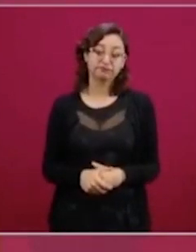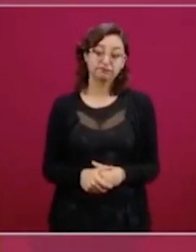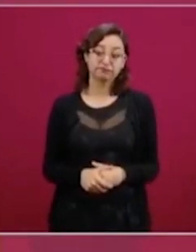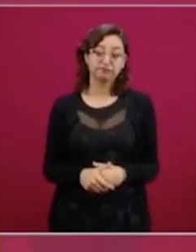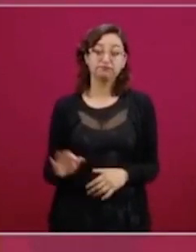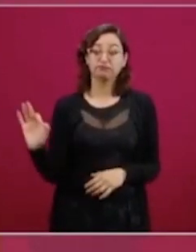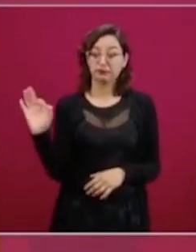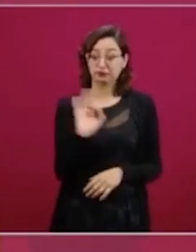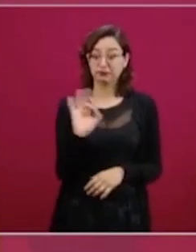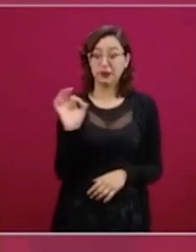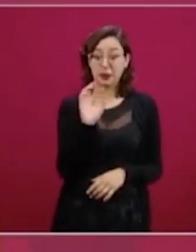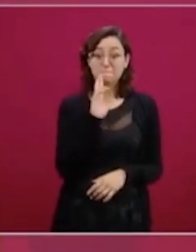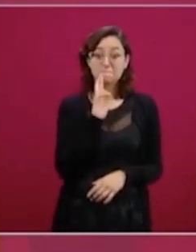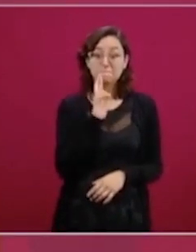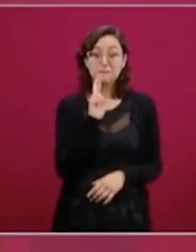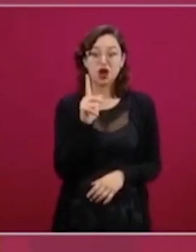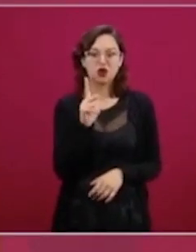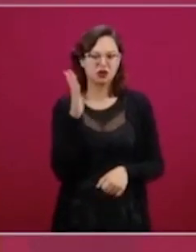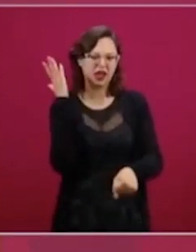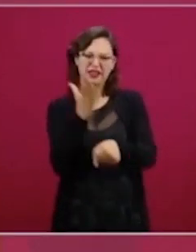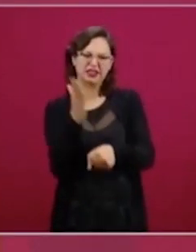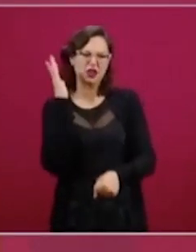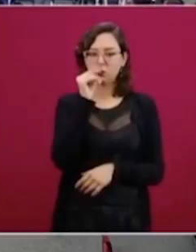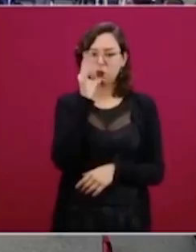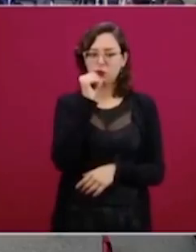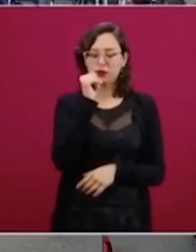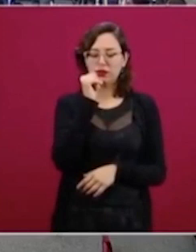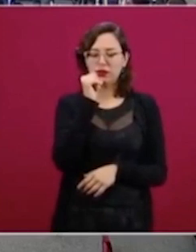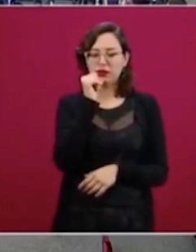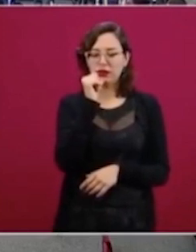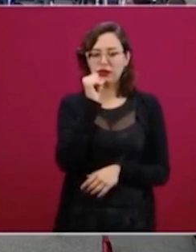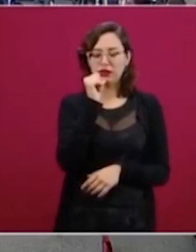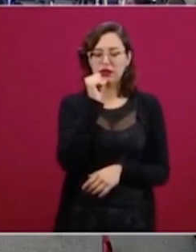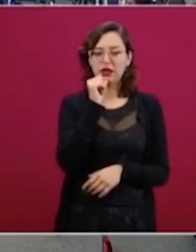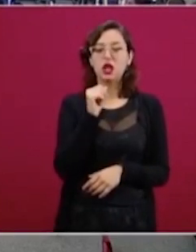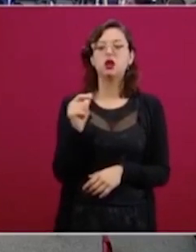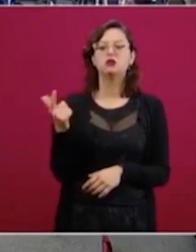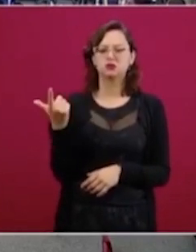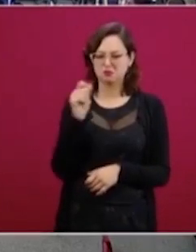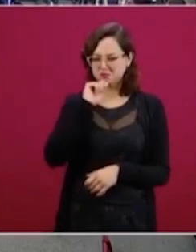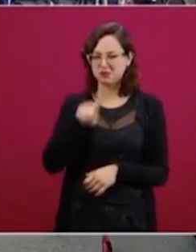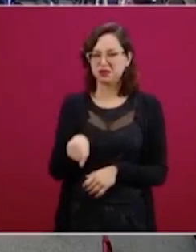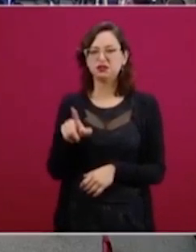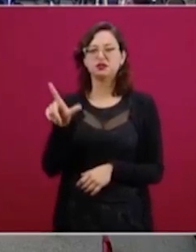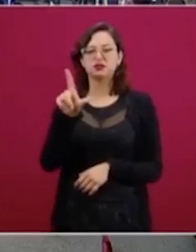que las sanciones el lunes.